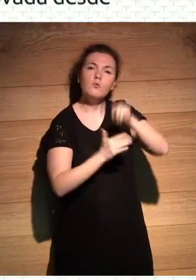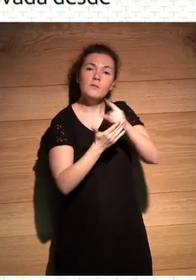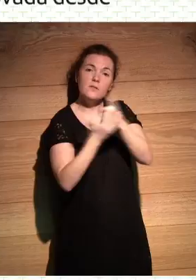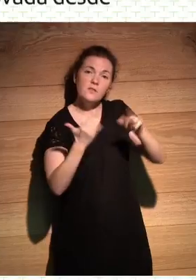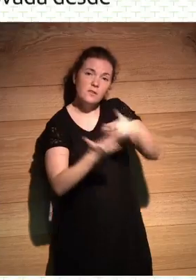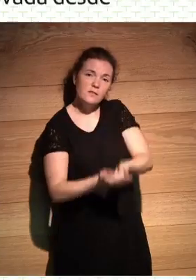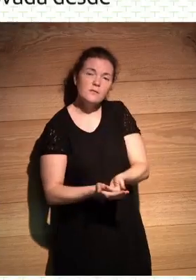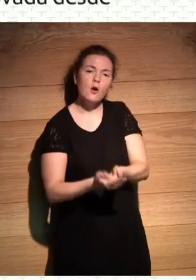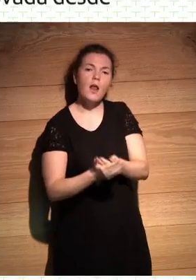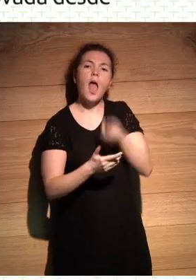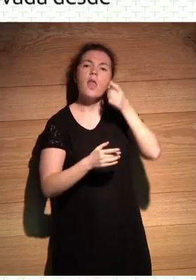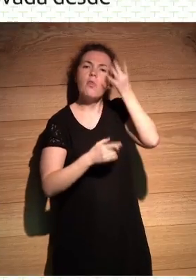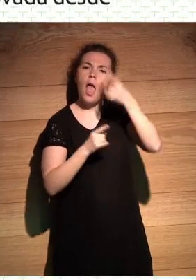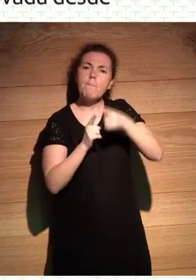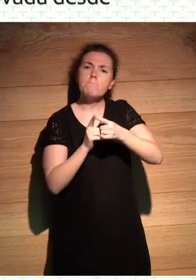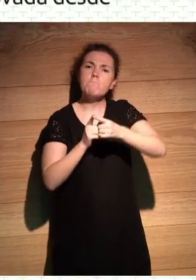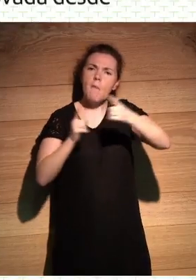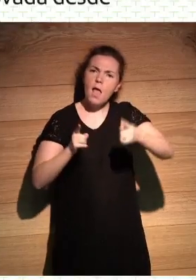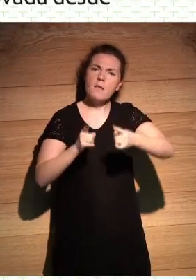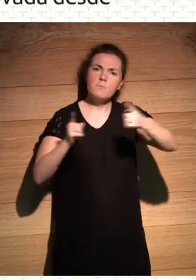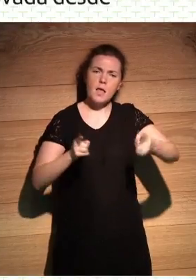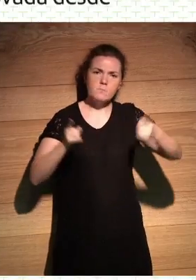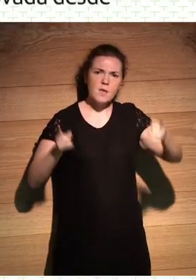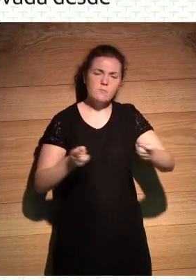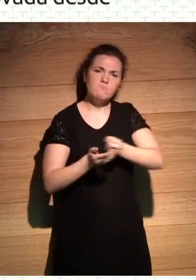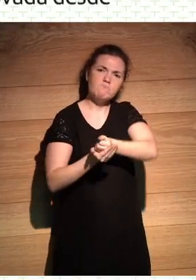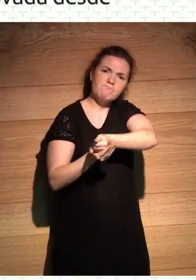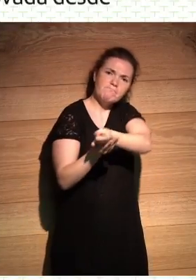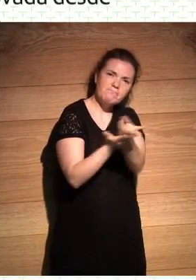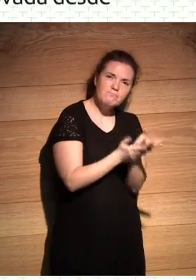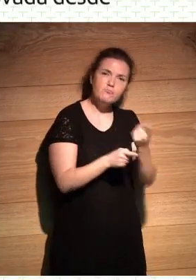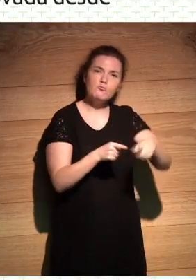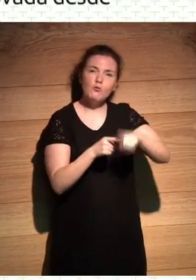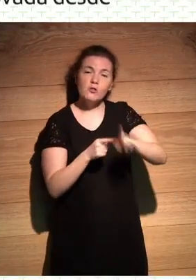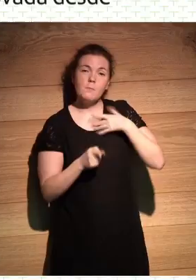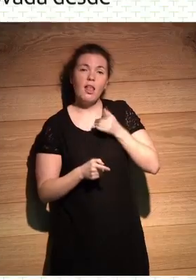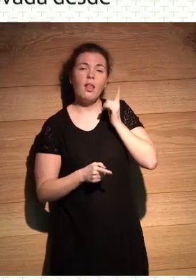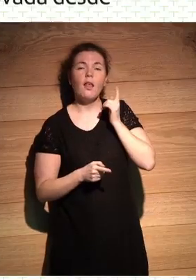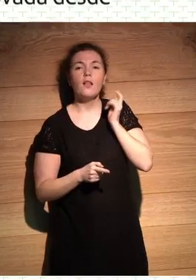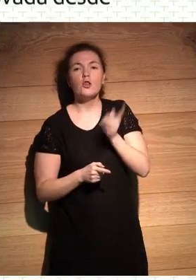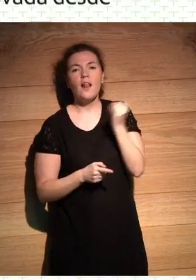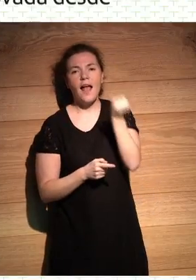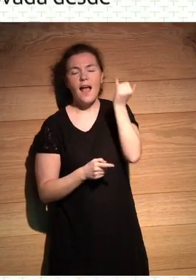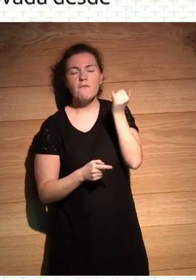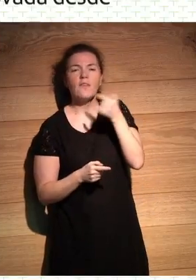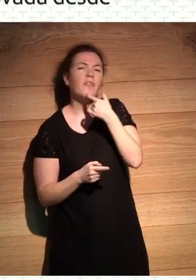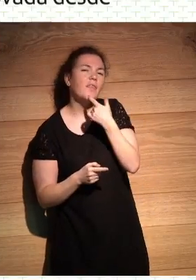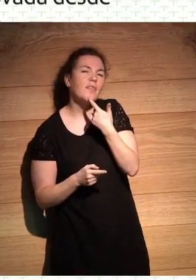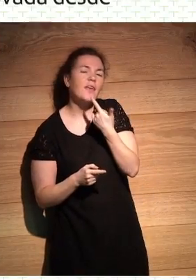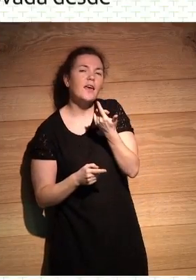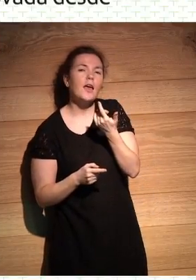se fue ampliando hacia una cosa que nuestro redactor jefe Mario Trigo define como